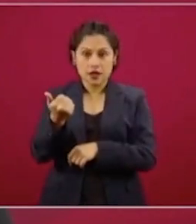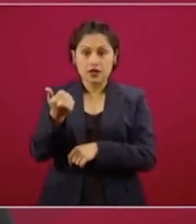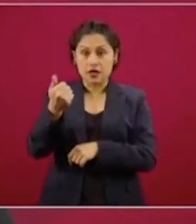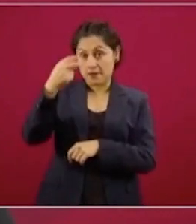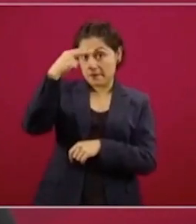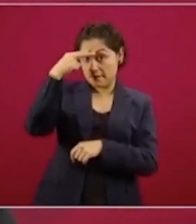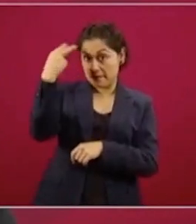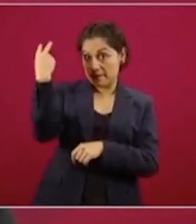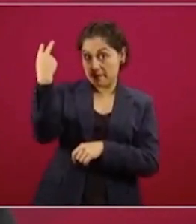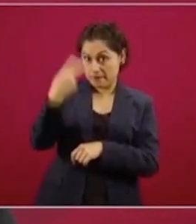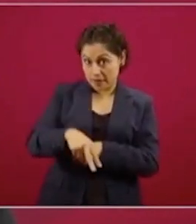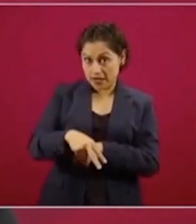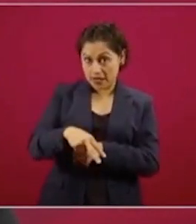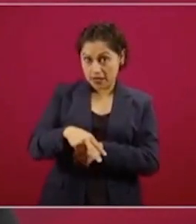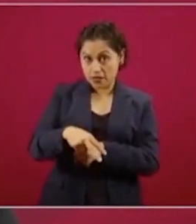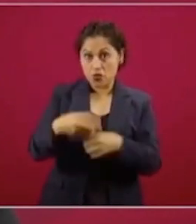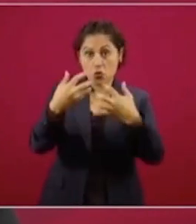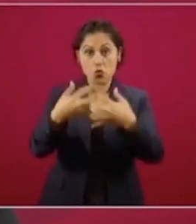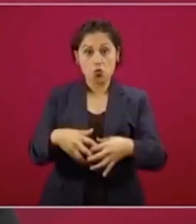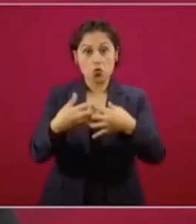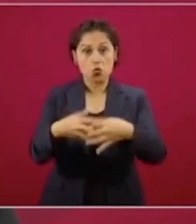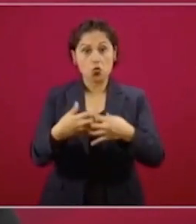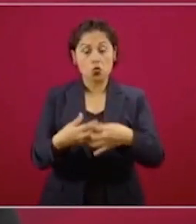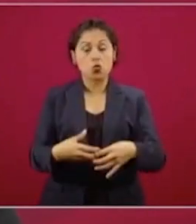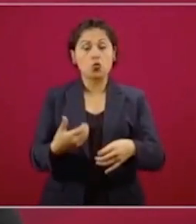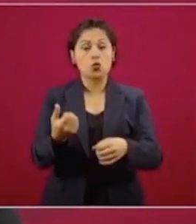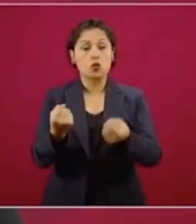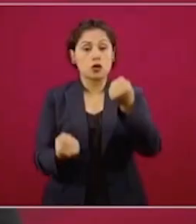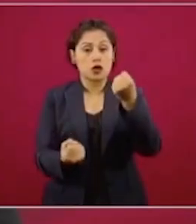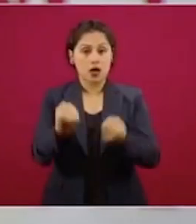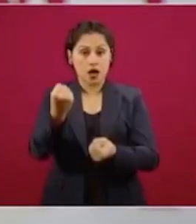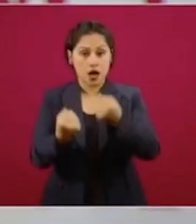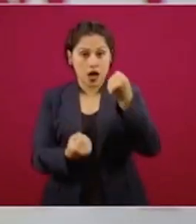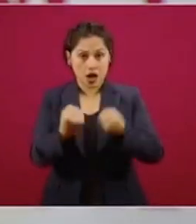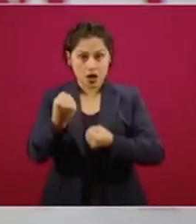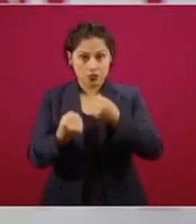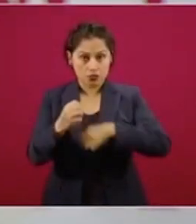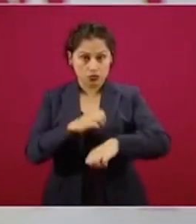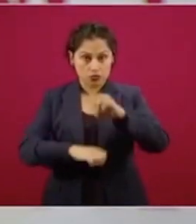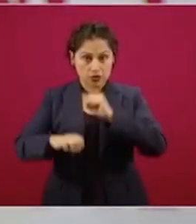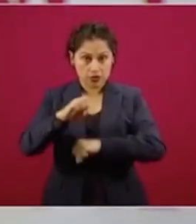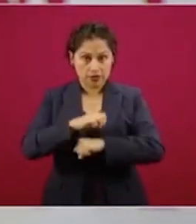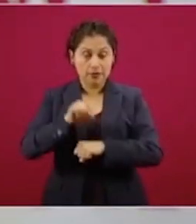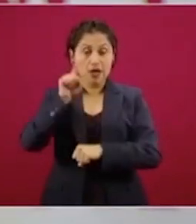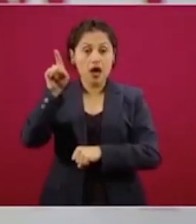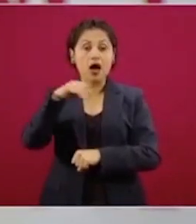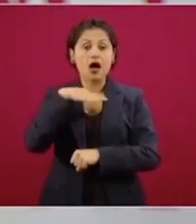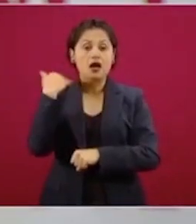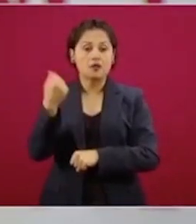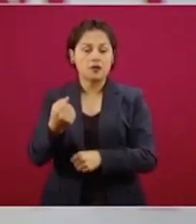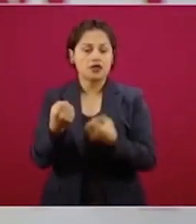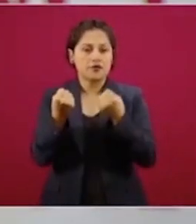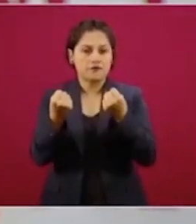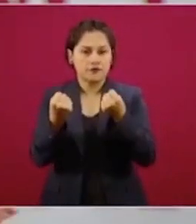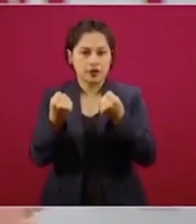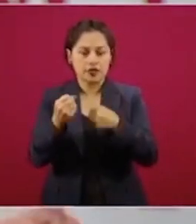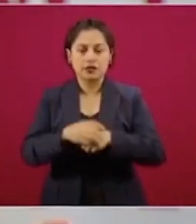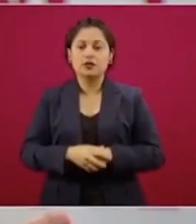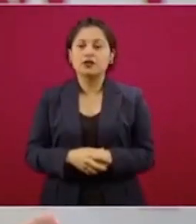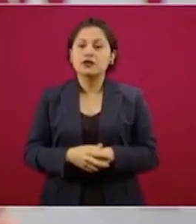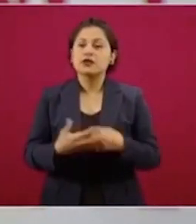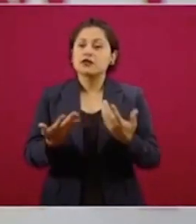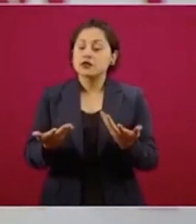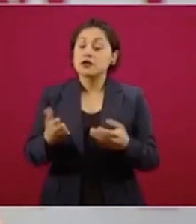notable de la industria automotriz alemana. Y está muy claro que el proceso que México está